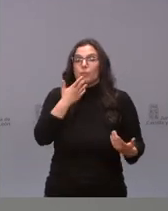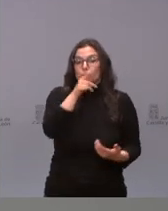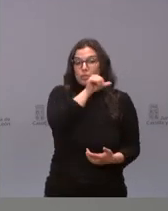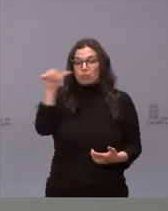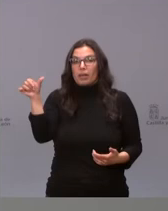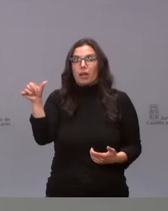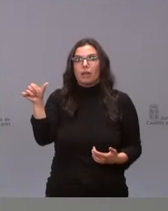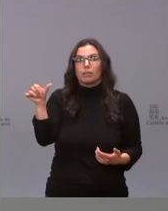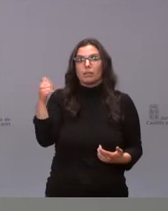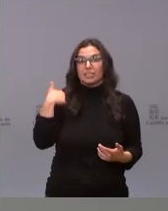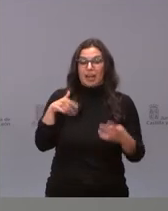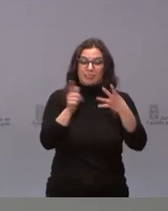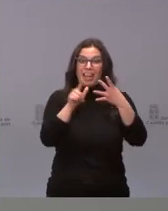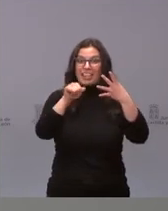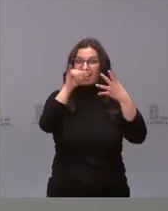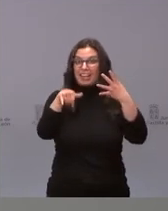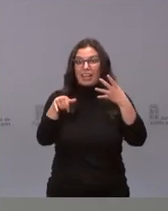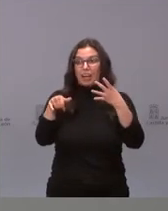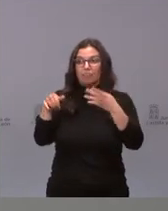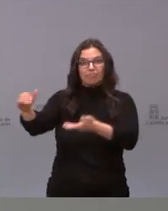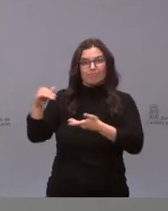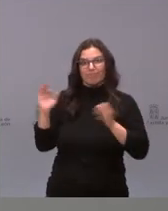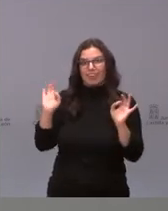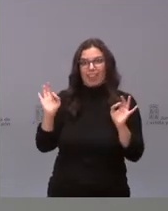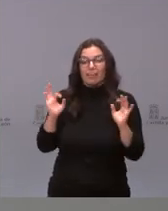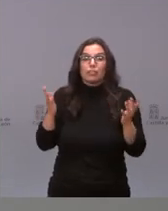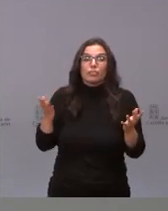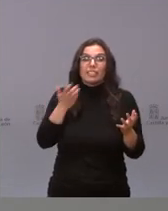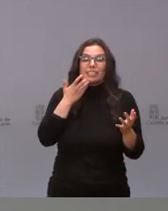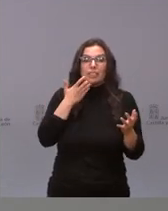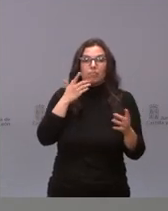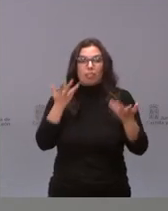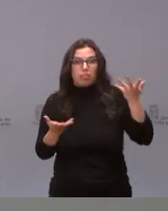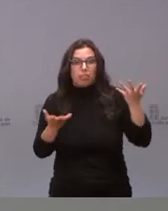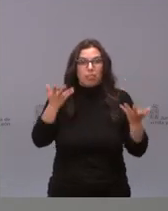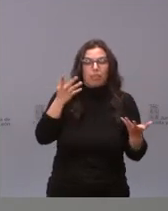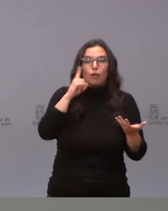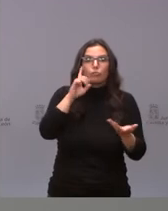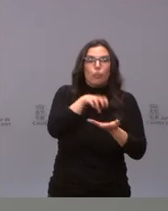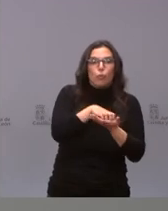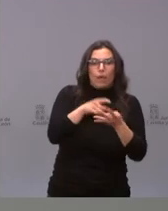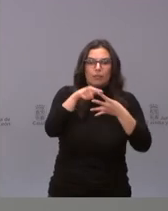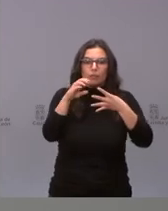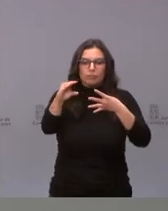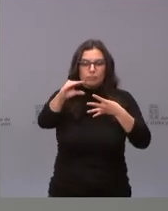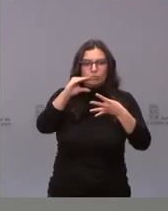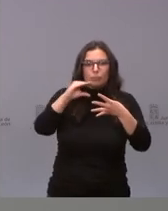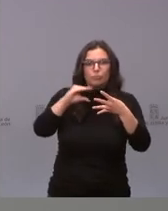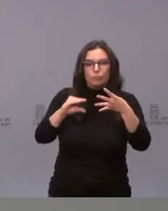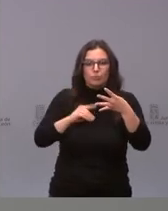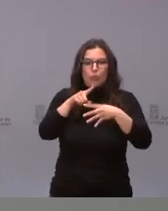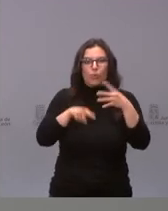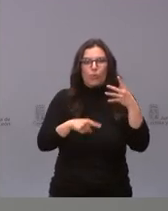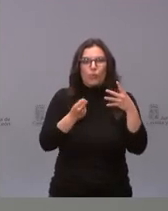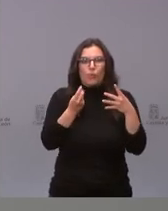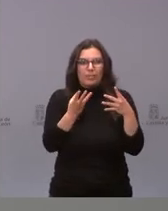semana ya hasta Ceneca no nos manda vacunas. Entonces, si estamos siempre con esa duda de cuántas vacunas nos van a llegar y cuántas